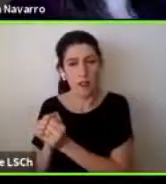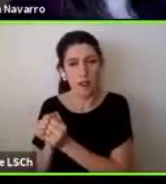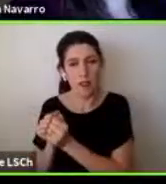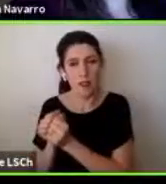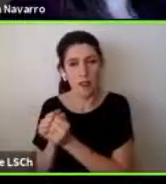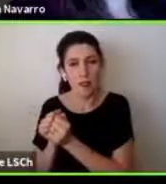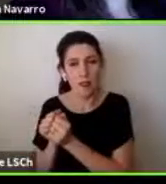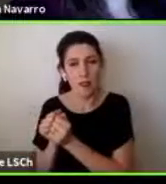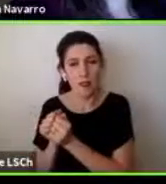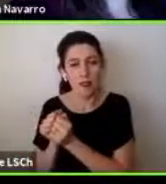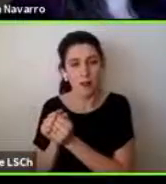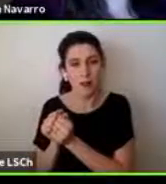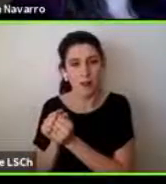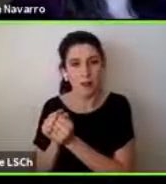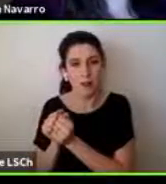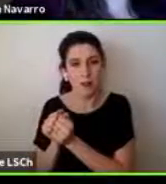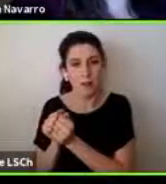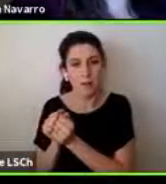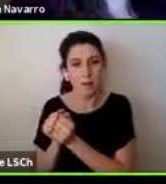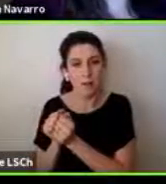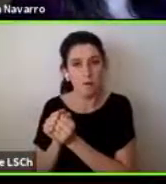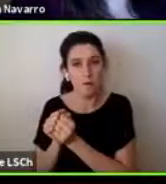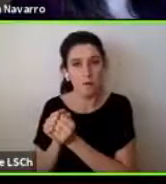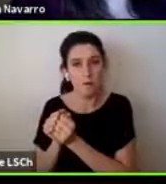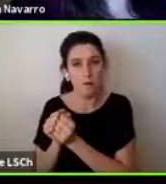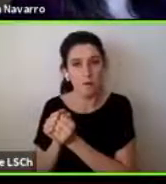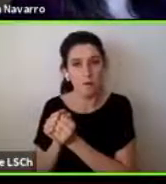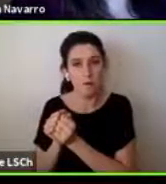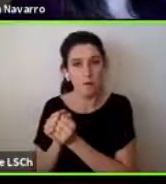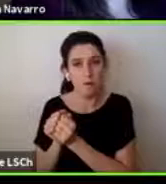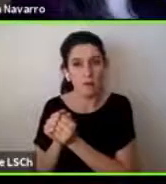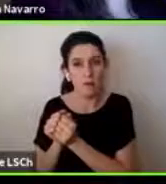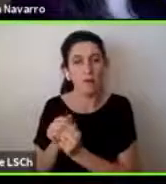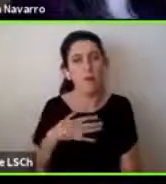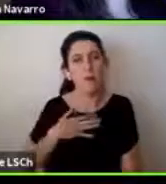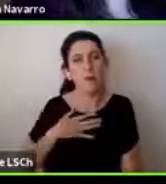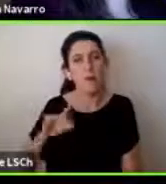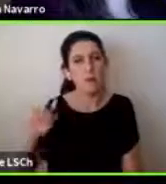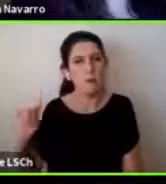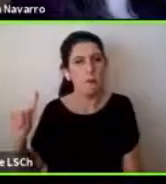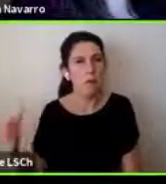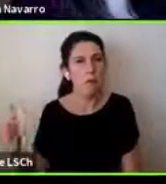entonces al menos para mí fue el primer acercamiento yo también llevo poco por rato en el centro y